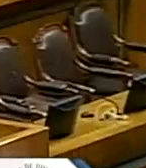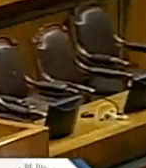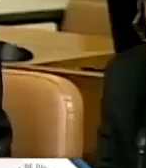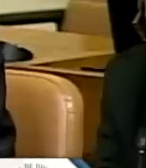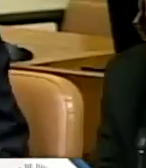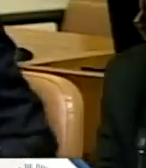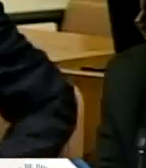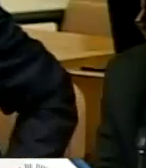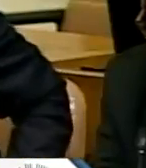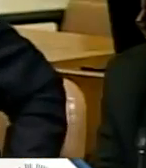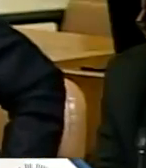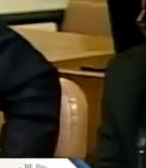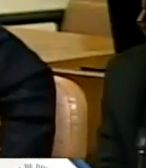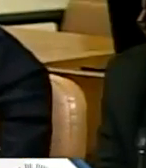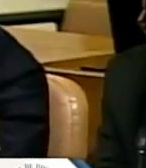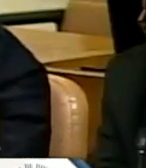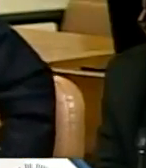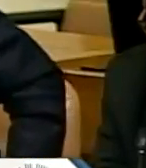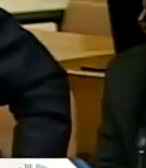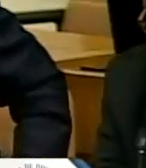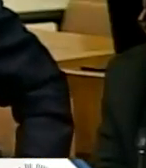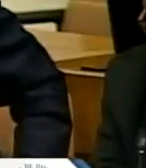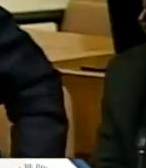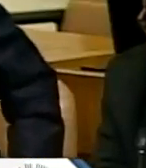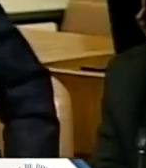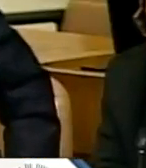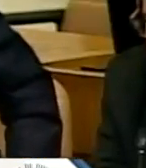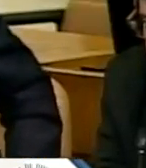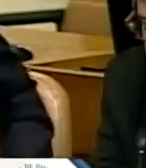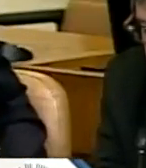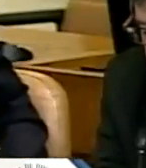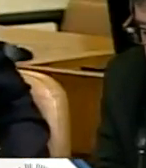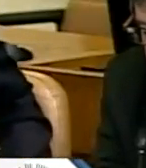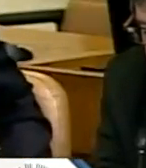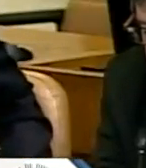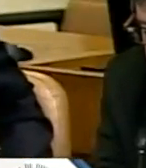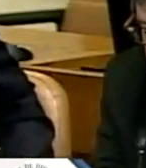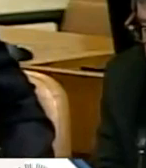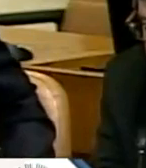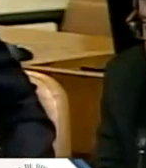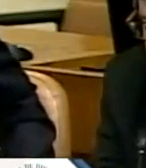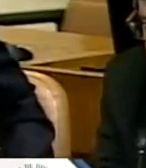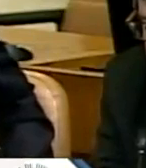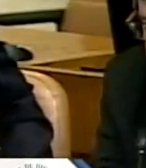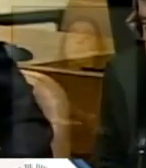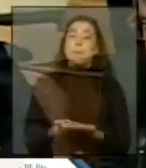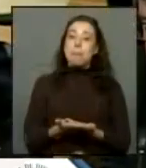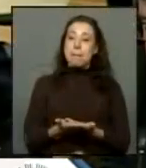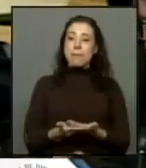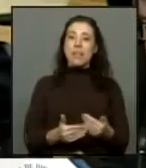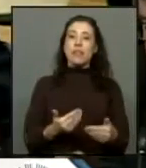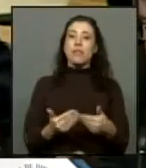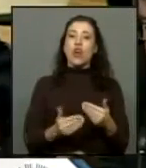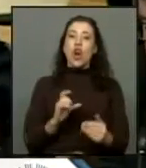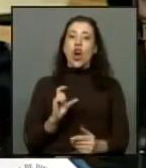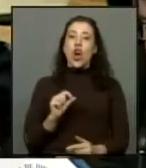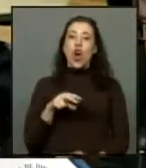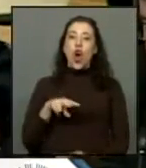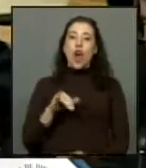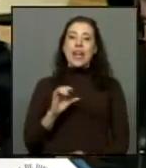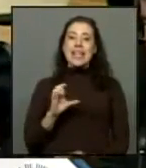Para solicitar informe y antecedentes respecto del funcionamiento del CONICIP,